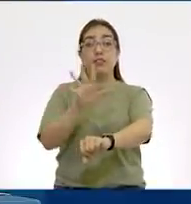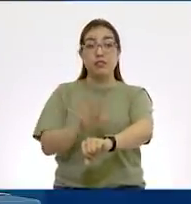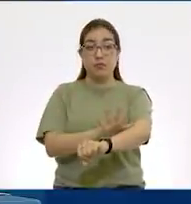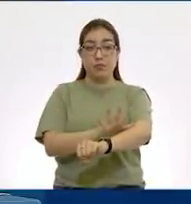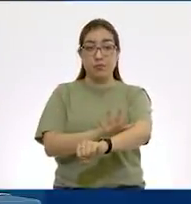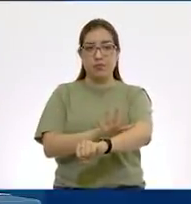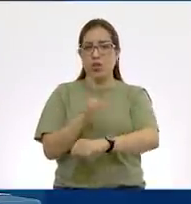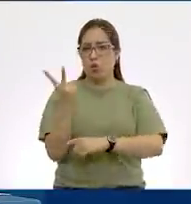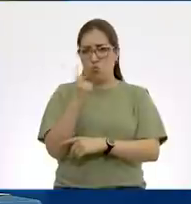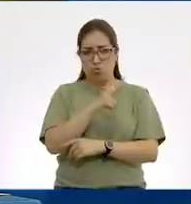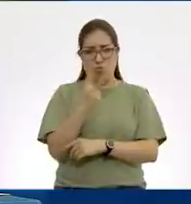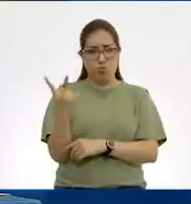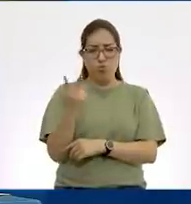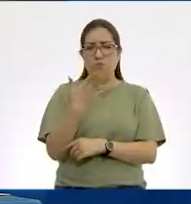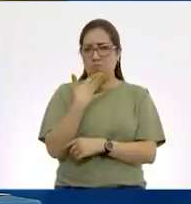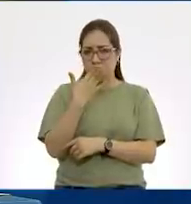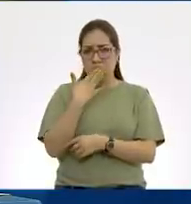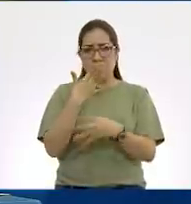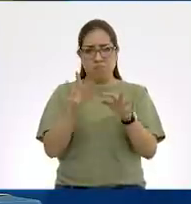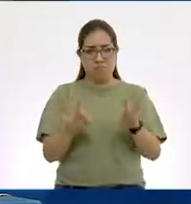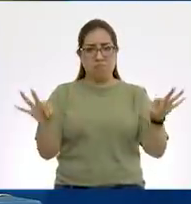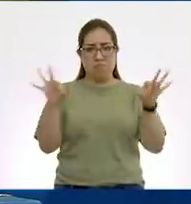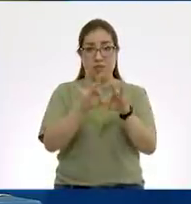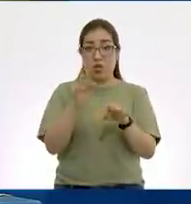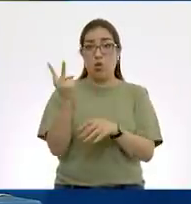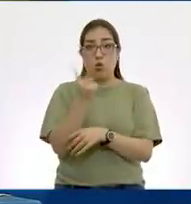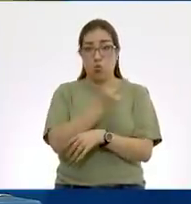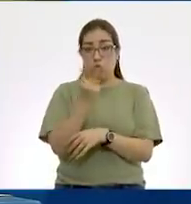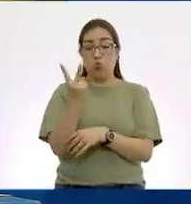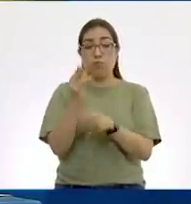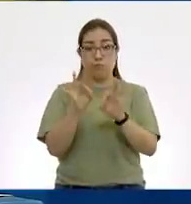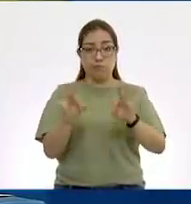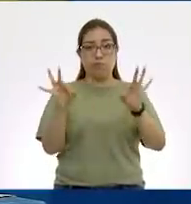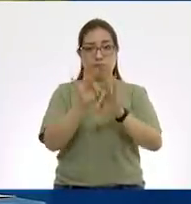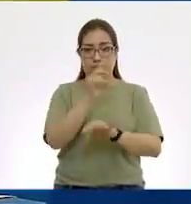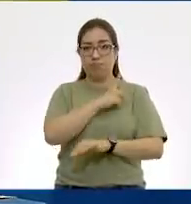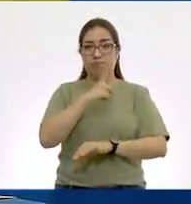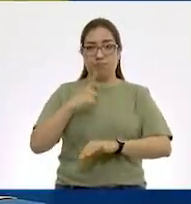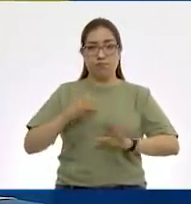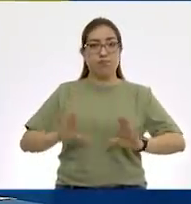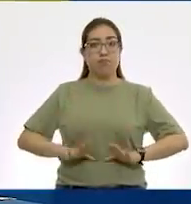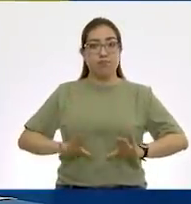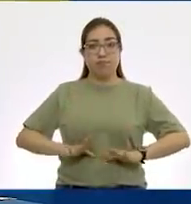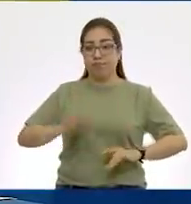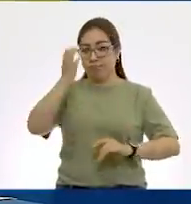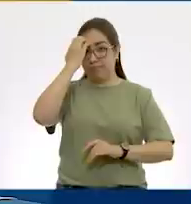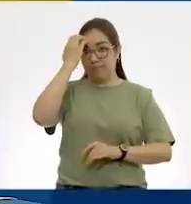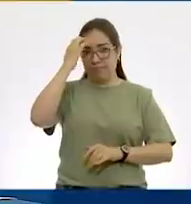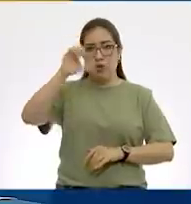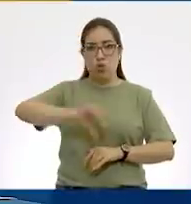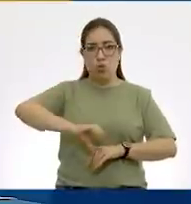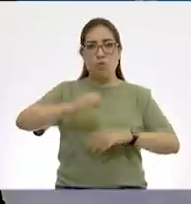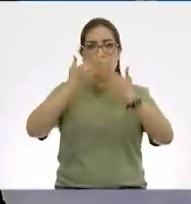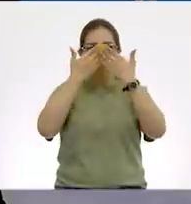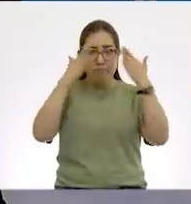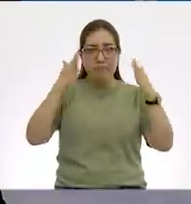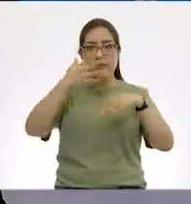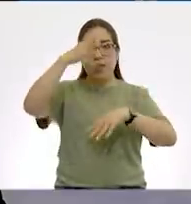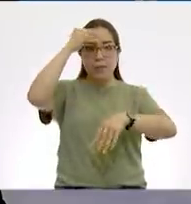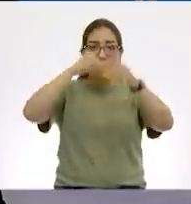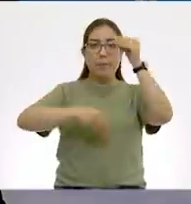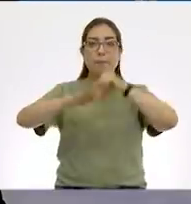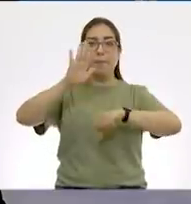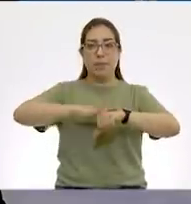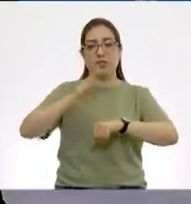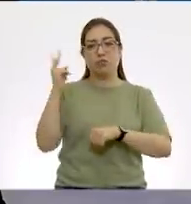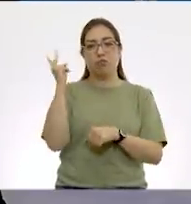Ambos son muy importantes y ambos tienen sus chistes, tienen sus características. Y hoy vamos a conocer más de cada uno de estos